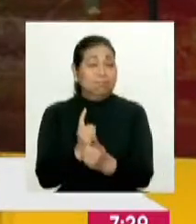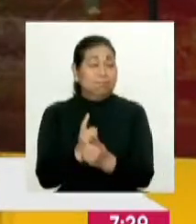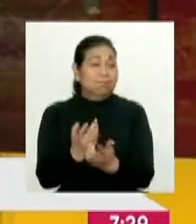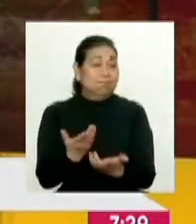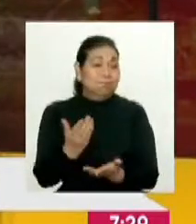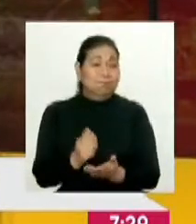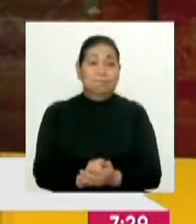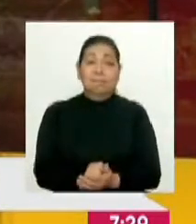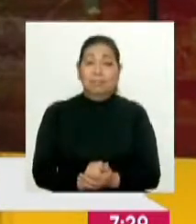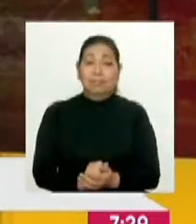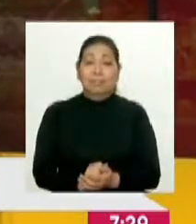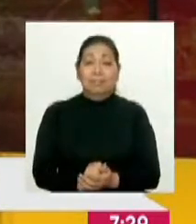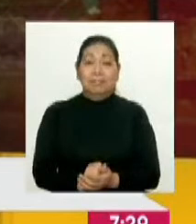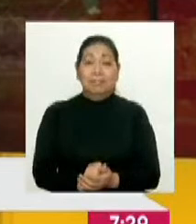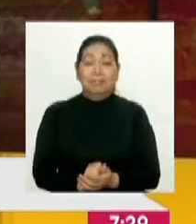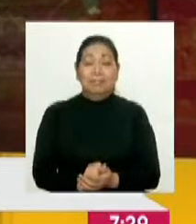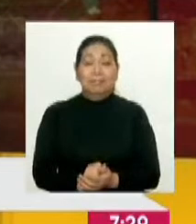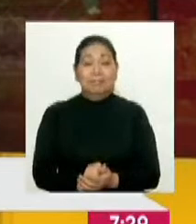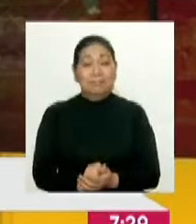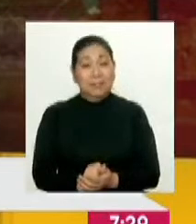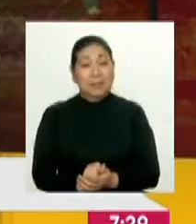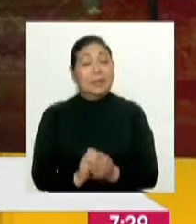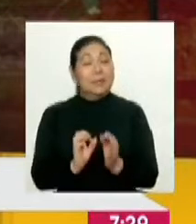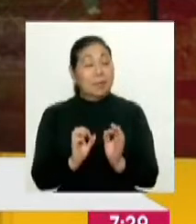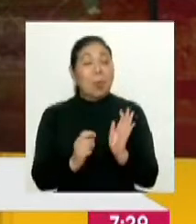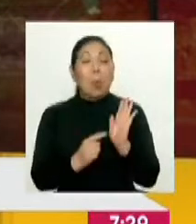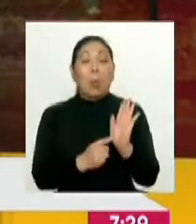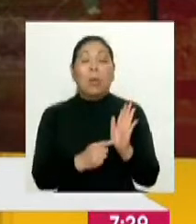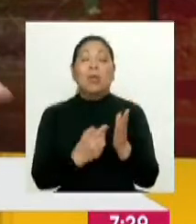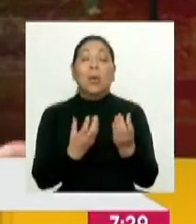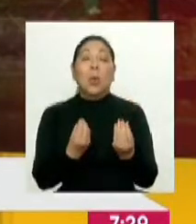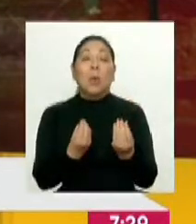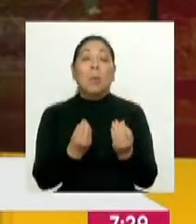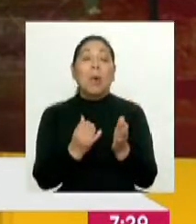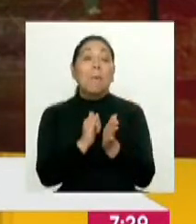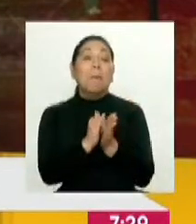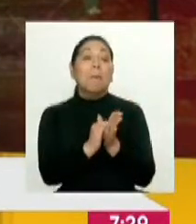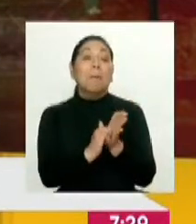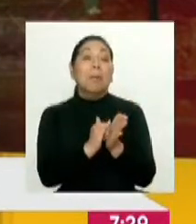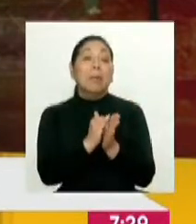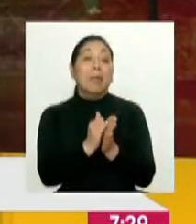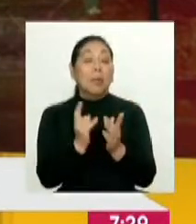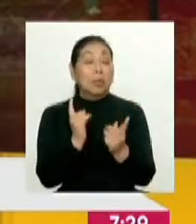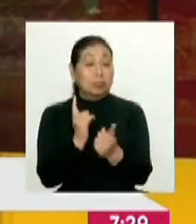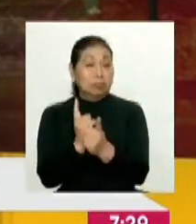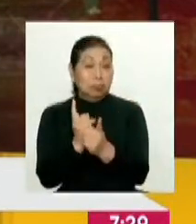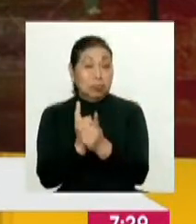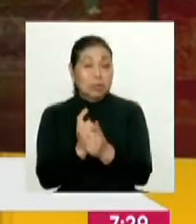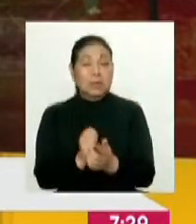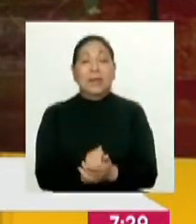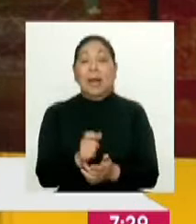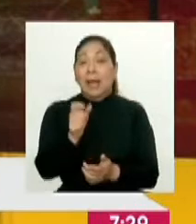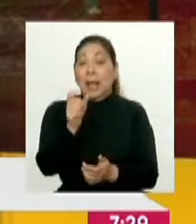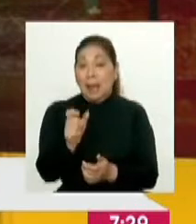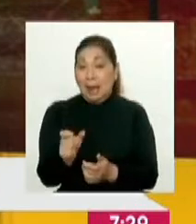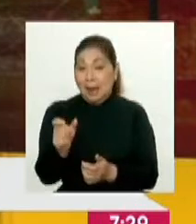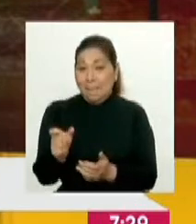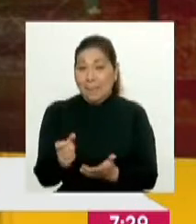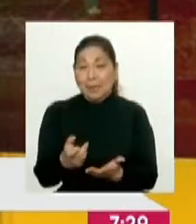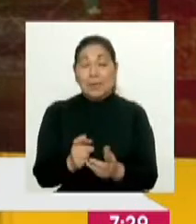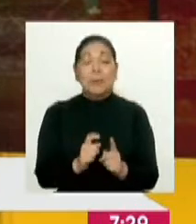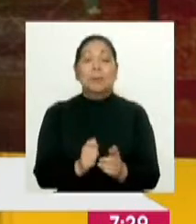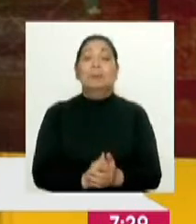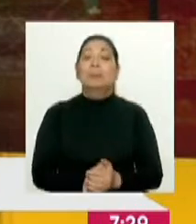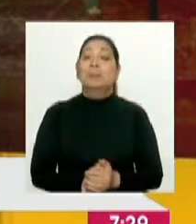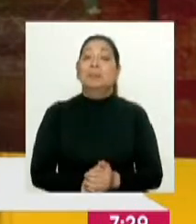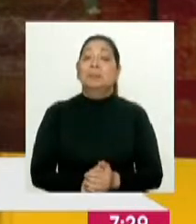contextualizada con imagen de un videotutorial que ustedes acercan a las personas en cuestión.